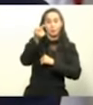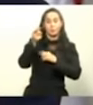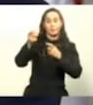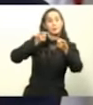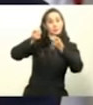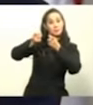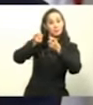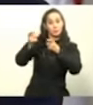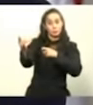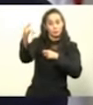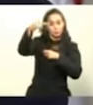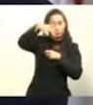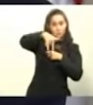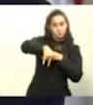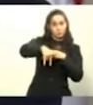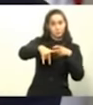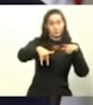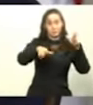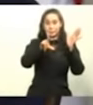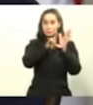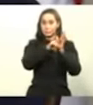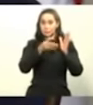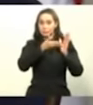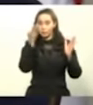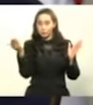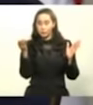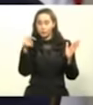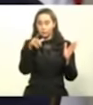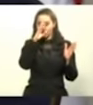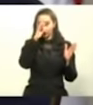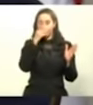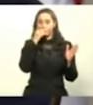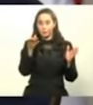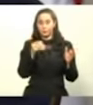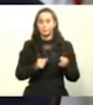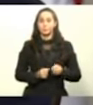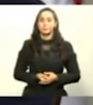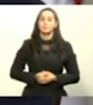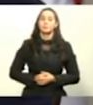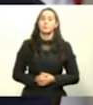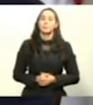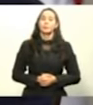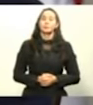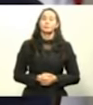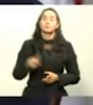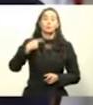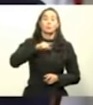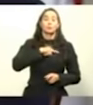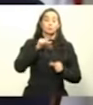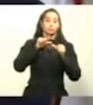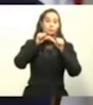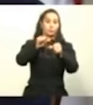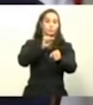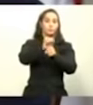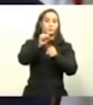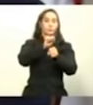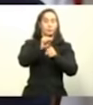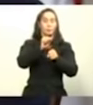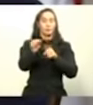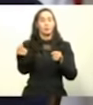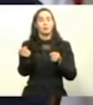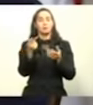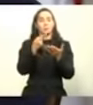controlen la emigración de haitianos hacia la República Dominicana. Y nosotros estamos trabajando en eso, en